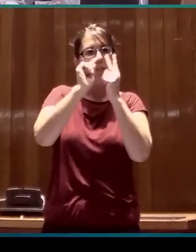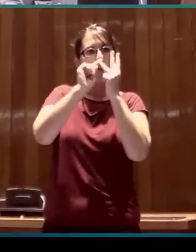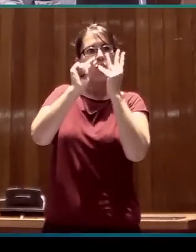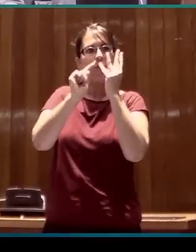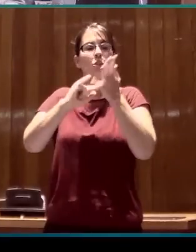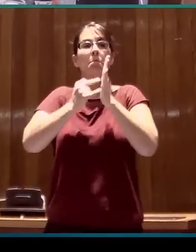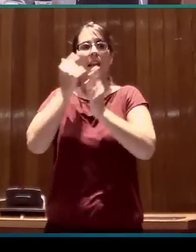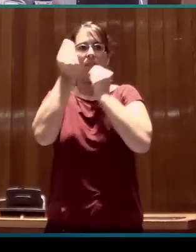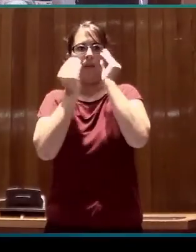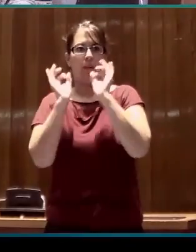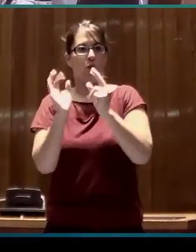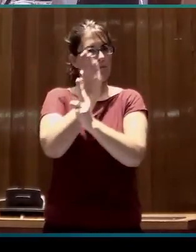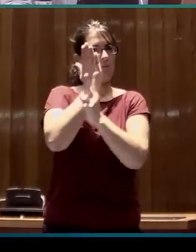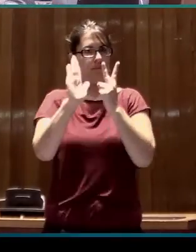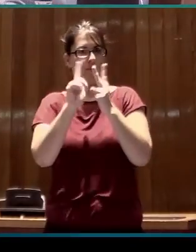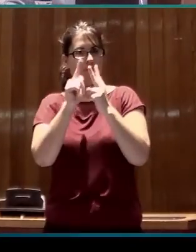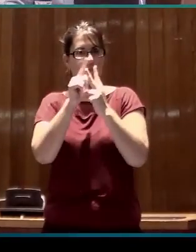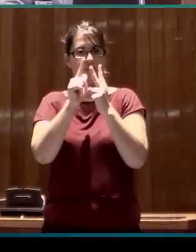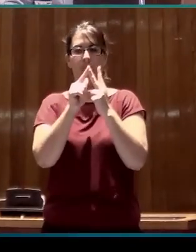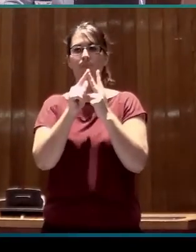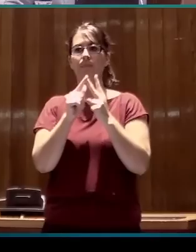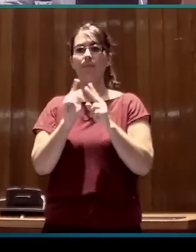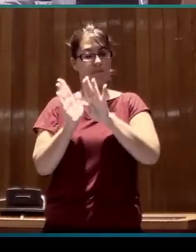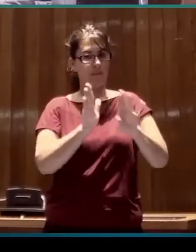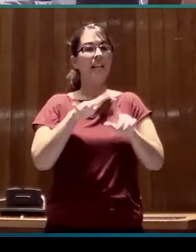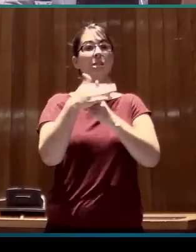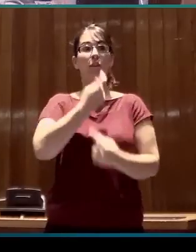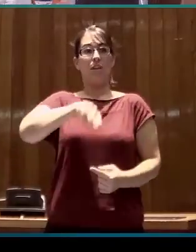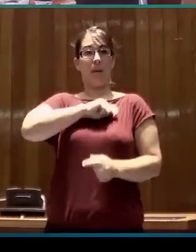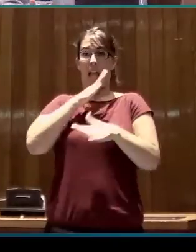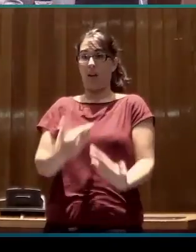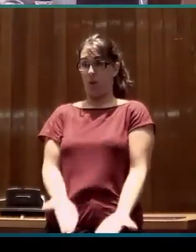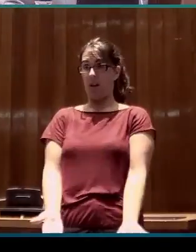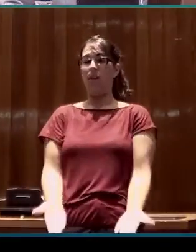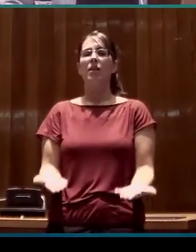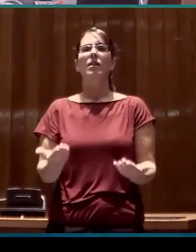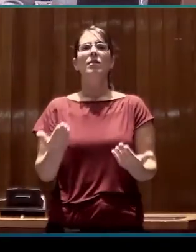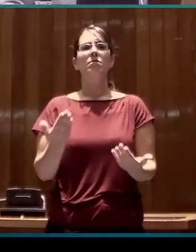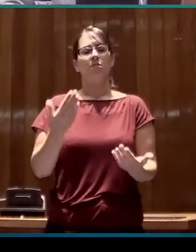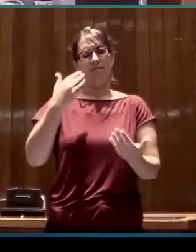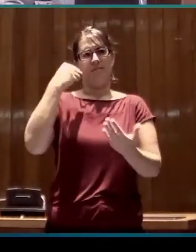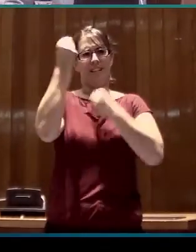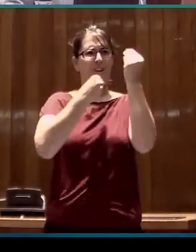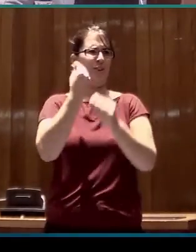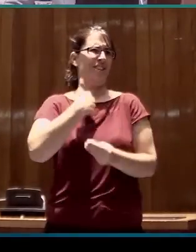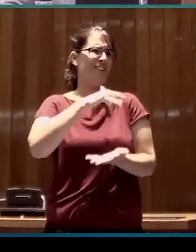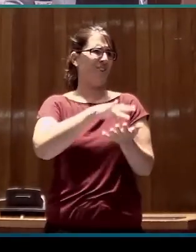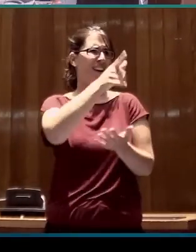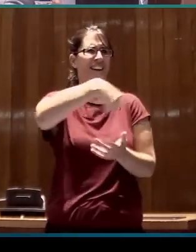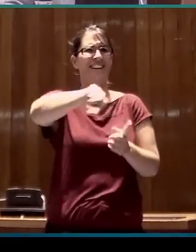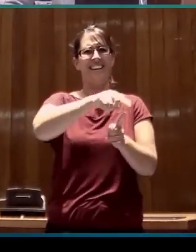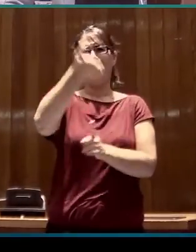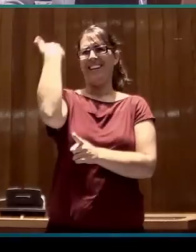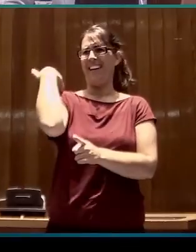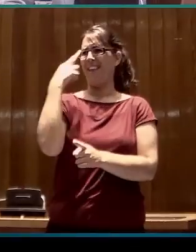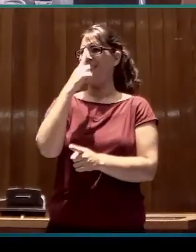La situación en España, en este momento, y creo que esto ya lo compartí con ustedes hace dos años,